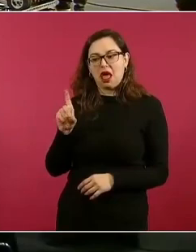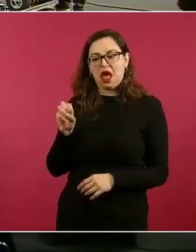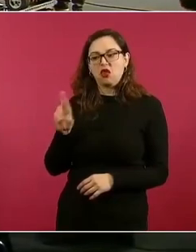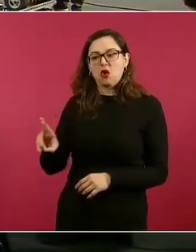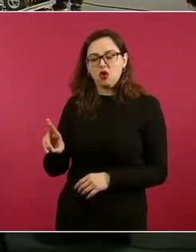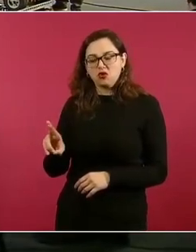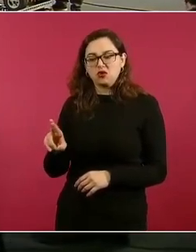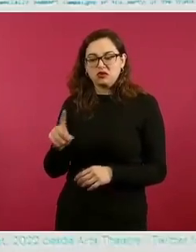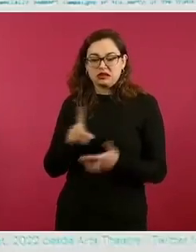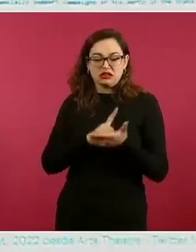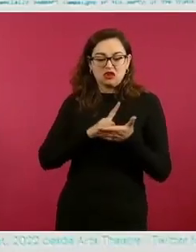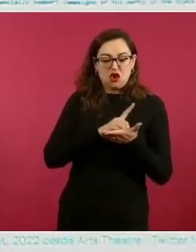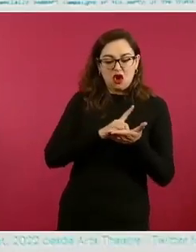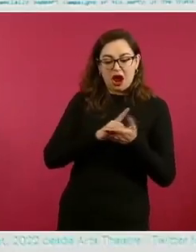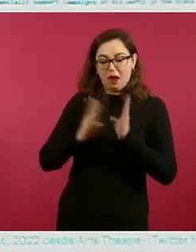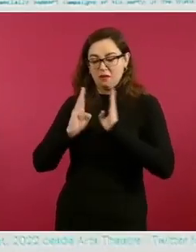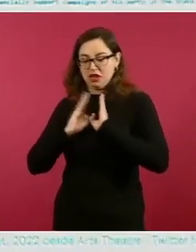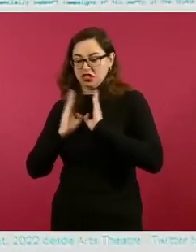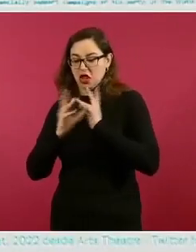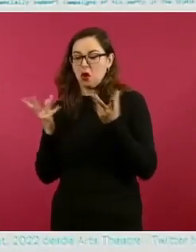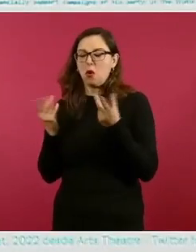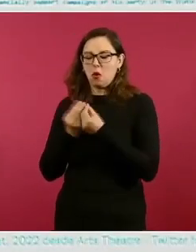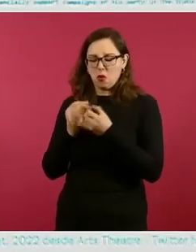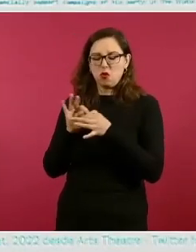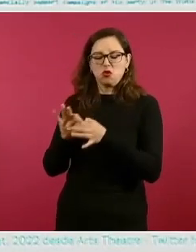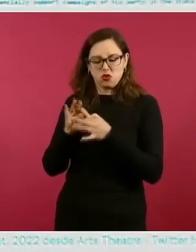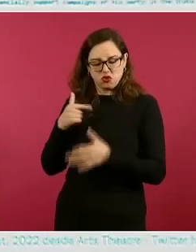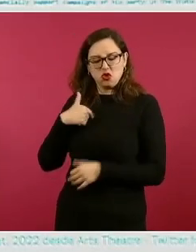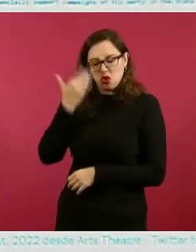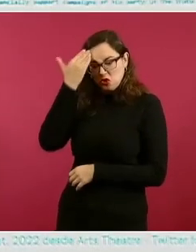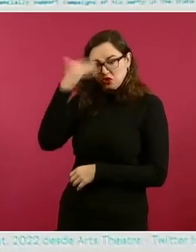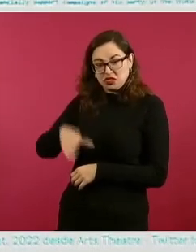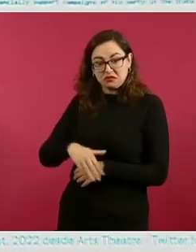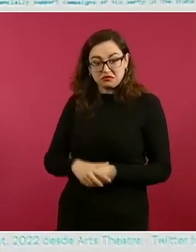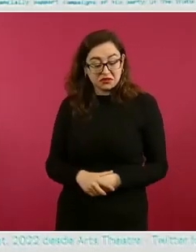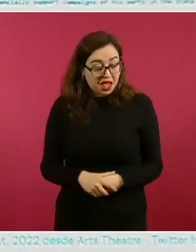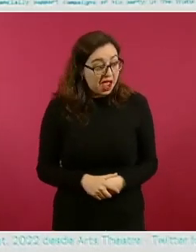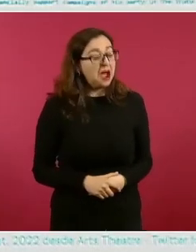La verdad, yo no lo sabía o